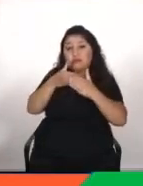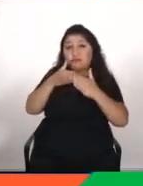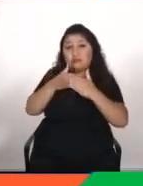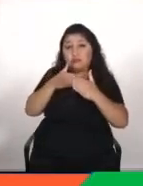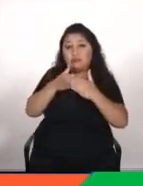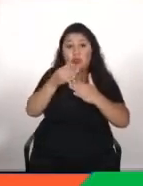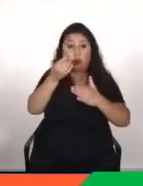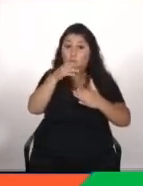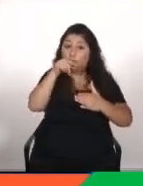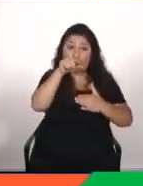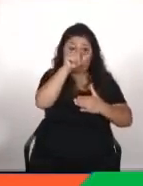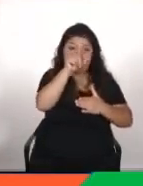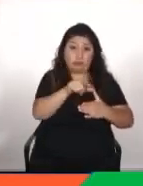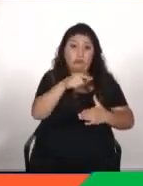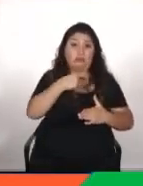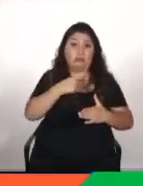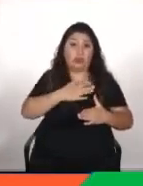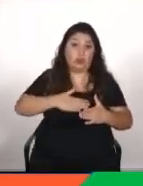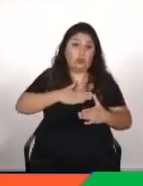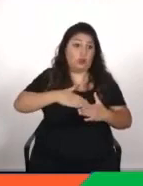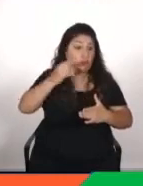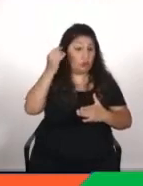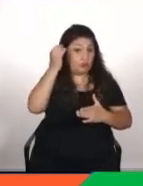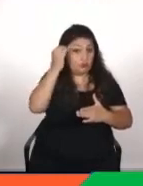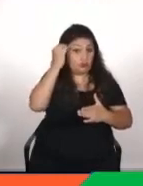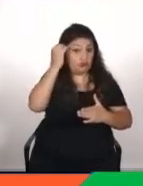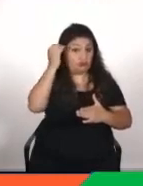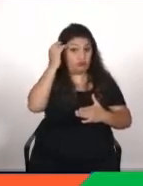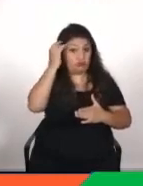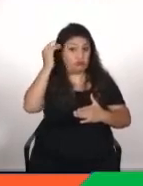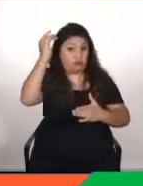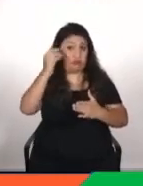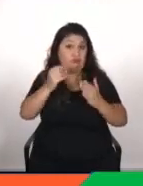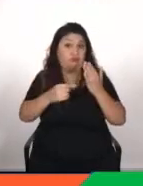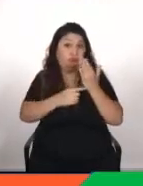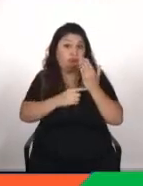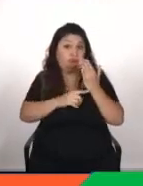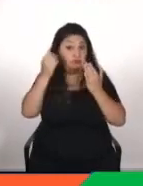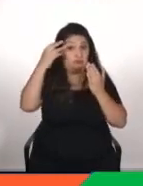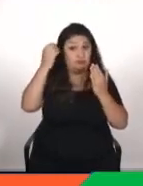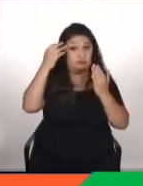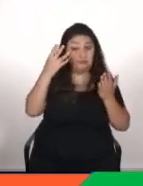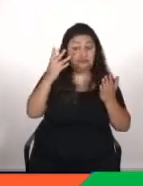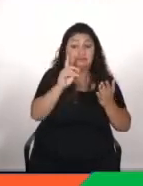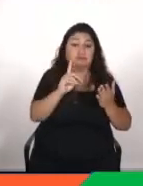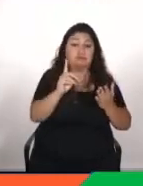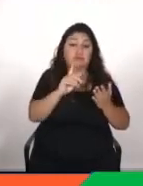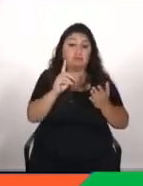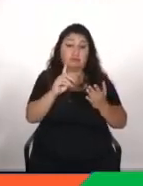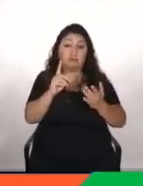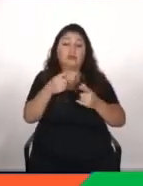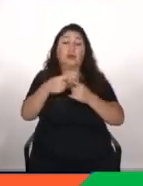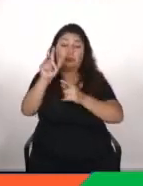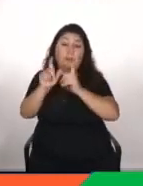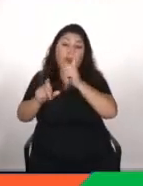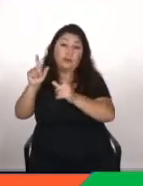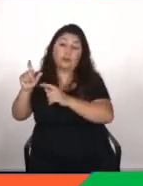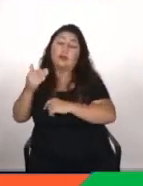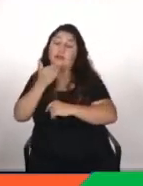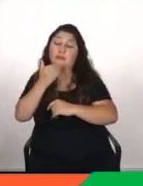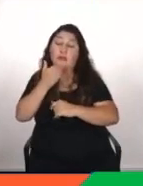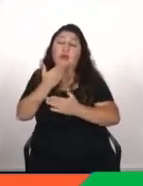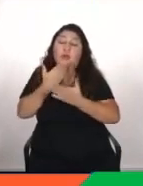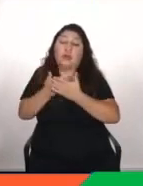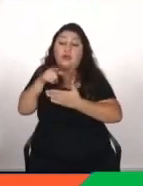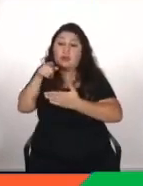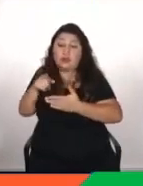aprender justamente inteligencia artificial sino que yo lo recomendaría como un ejercicio bastante bonito que es aprender a programar ¿vale? en el momento en que tú aprendes a programar